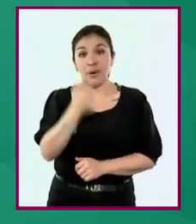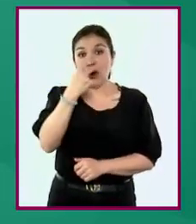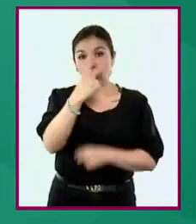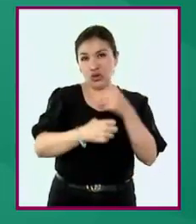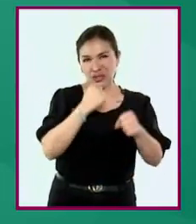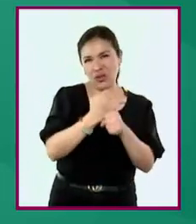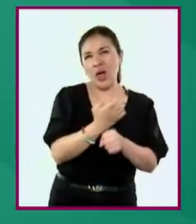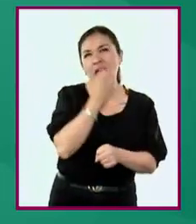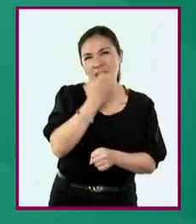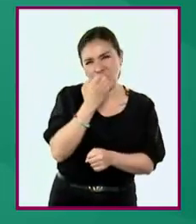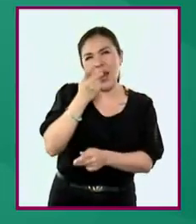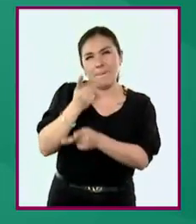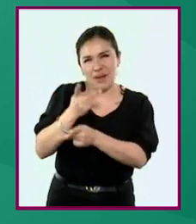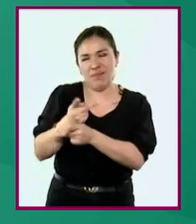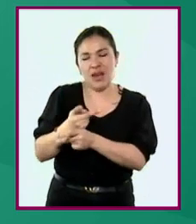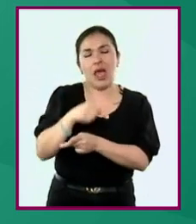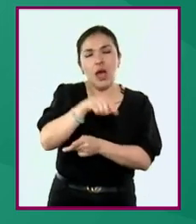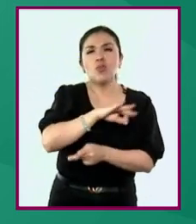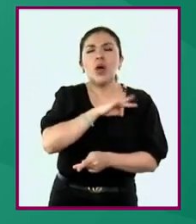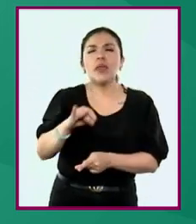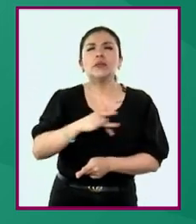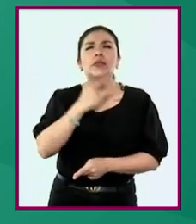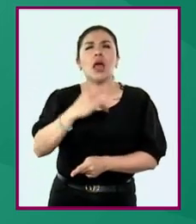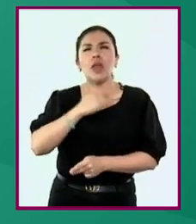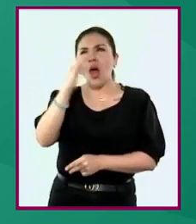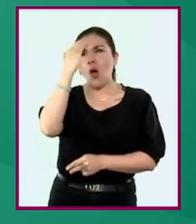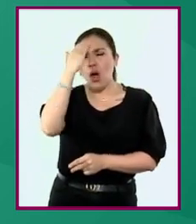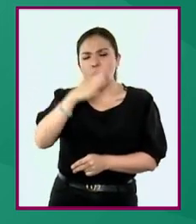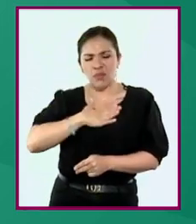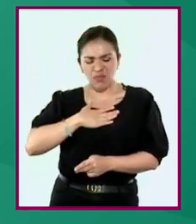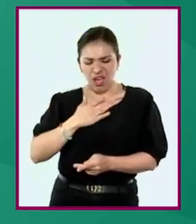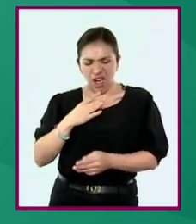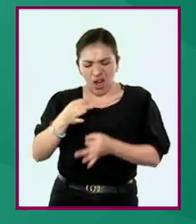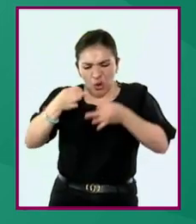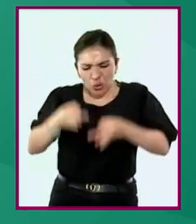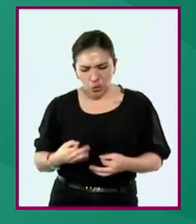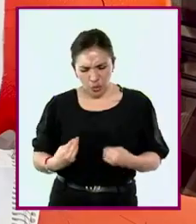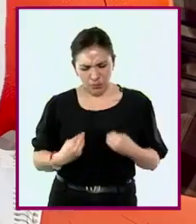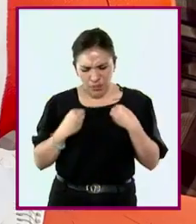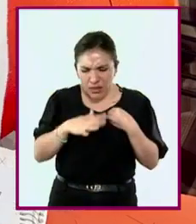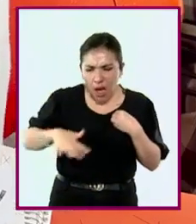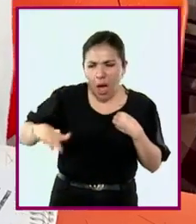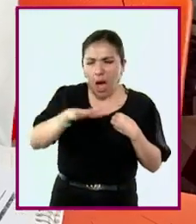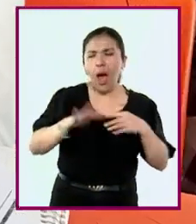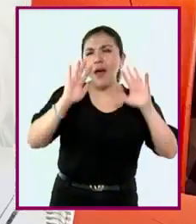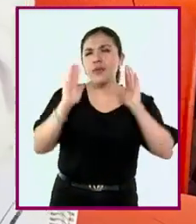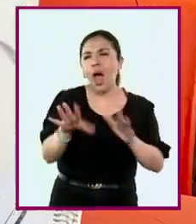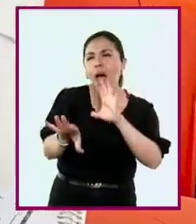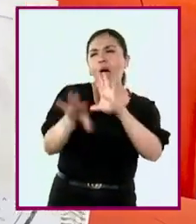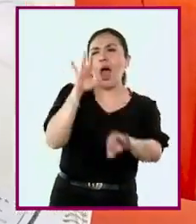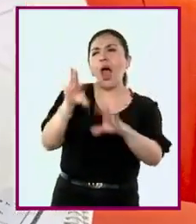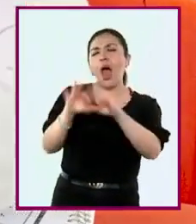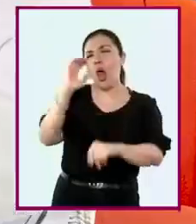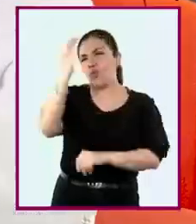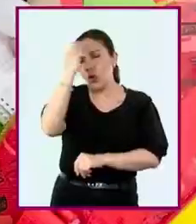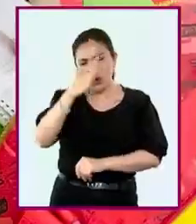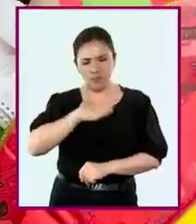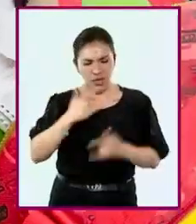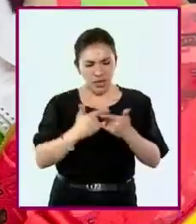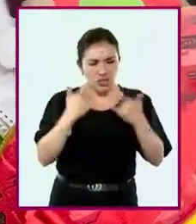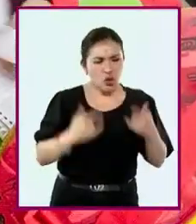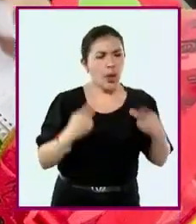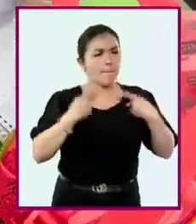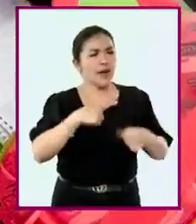dos primeros años de educación primaria una aproximación a su realidad a partir del conocimiento de historias